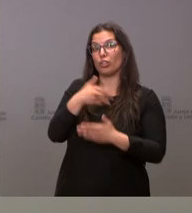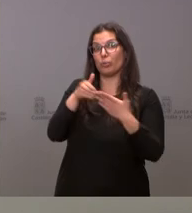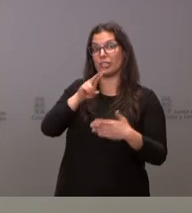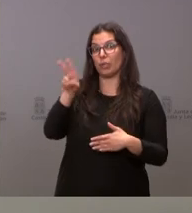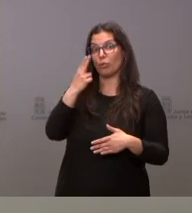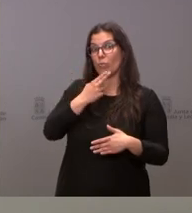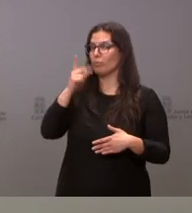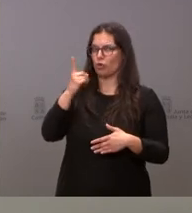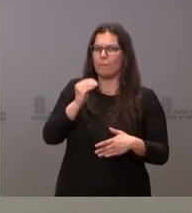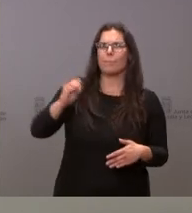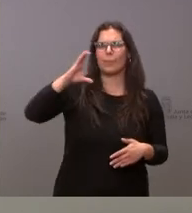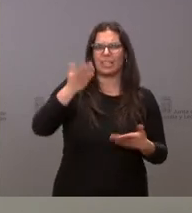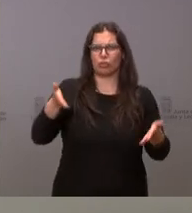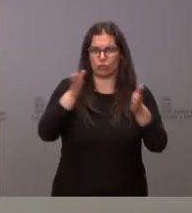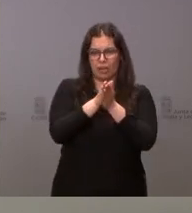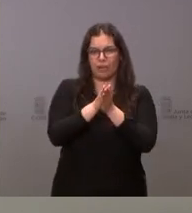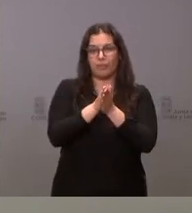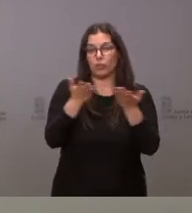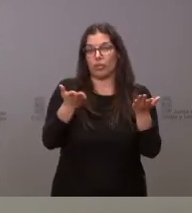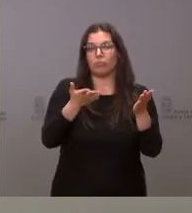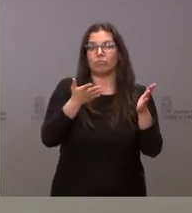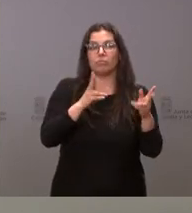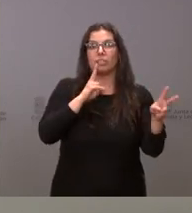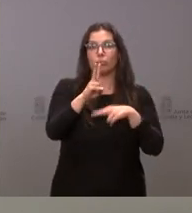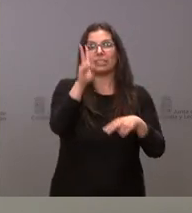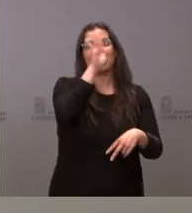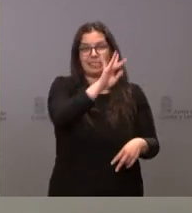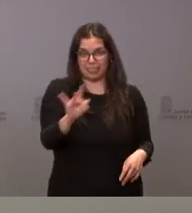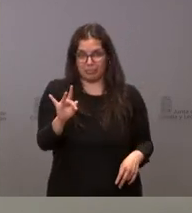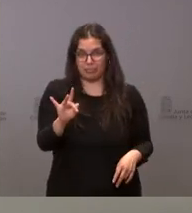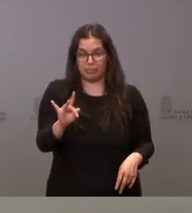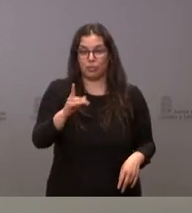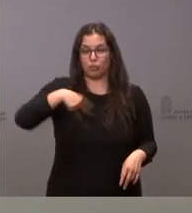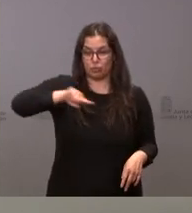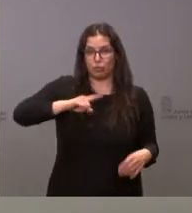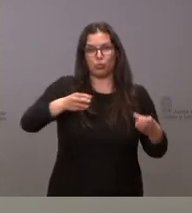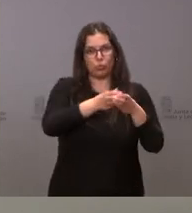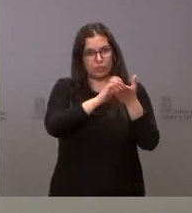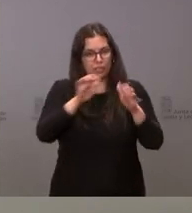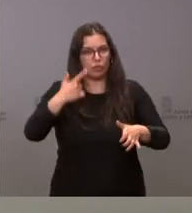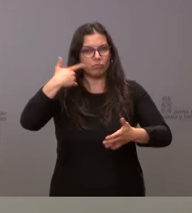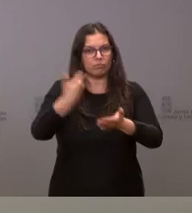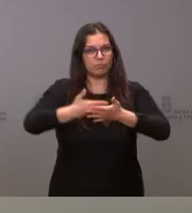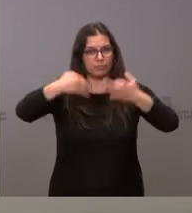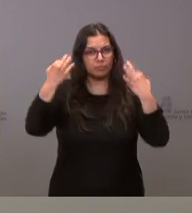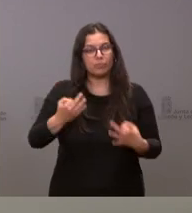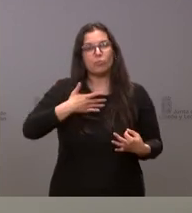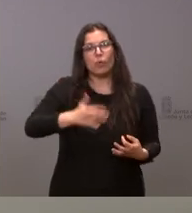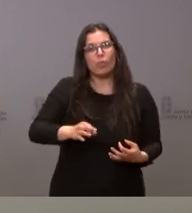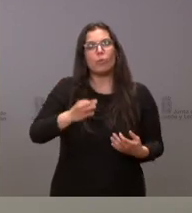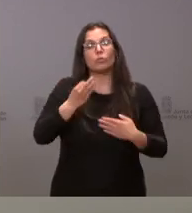presidente de la Junta de Castilla y León. Por tanto, la pregunta es sí. La Junta de Castilla y León garantiza que podremos